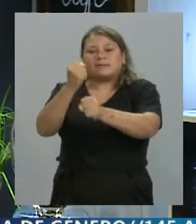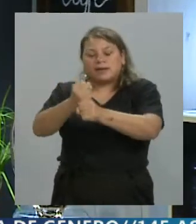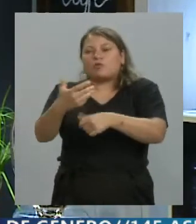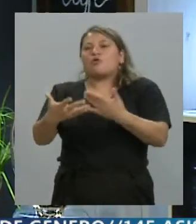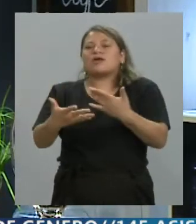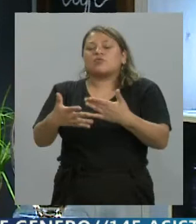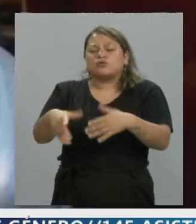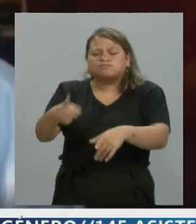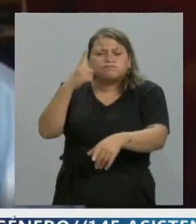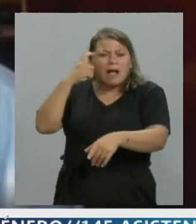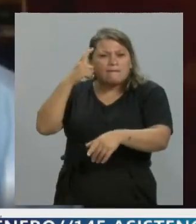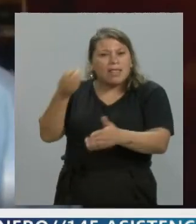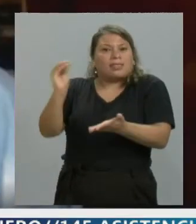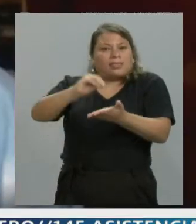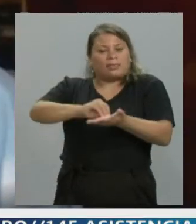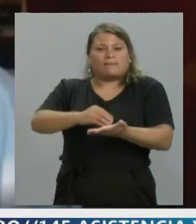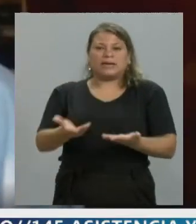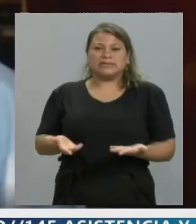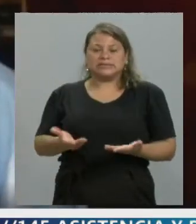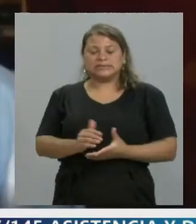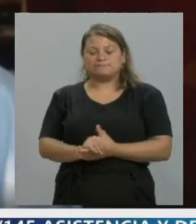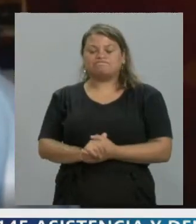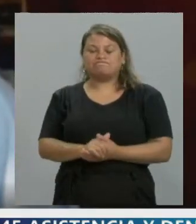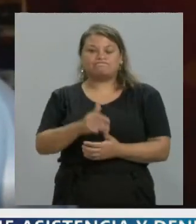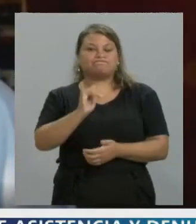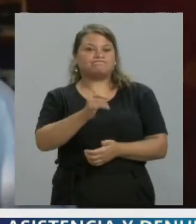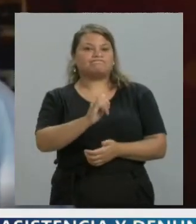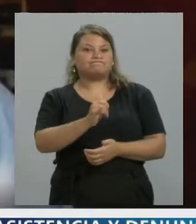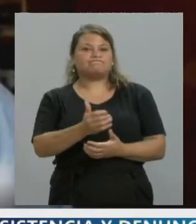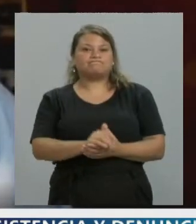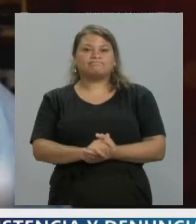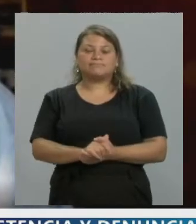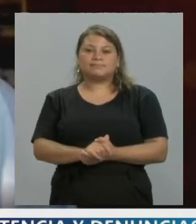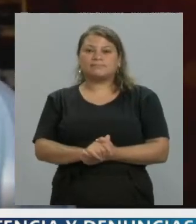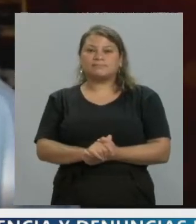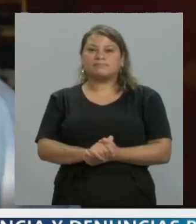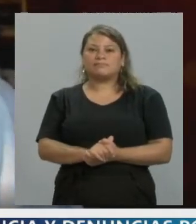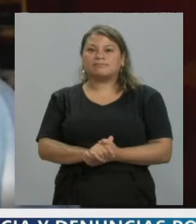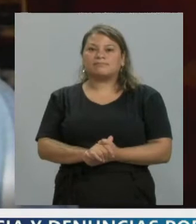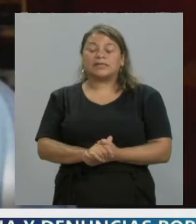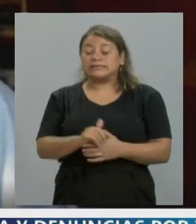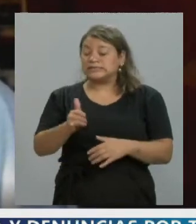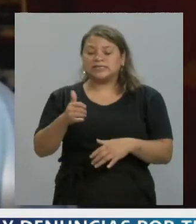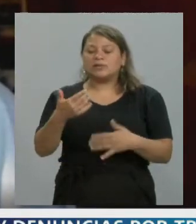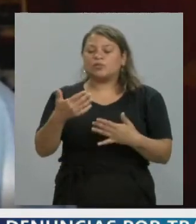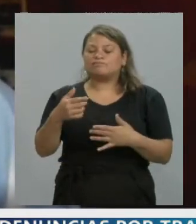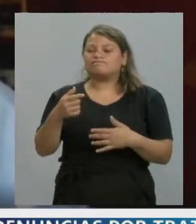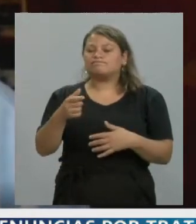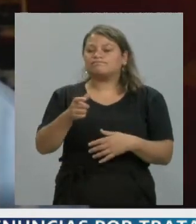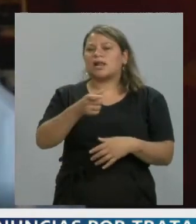Sí, eso es indudable. Uno tiene que interpretar las noticias,